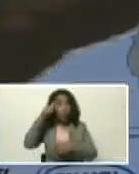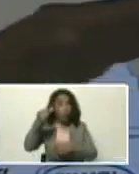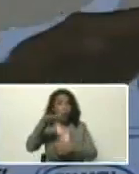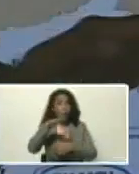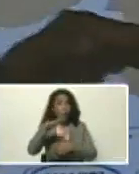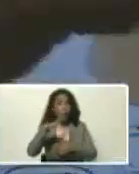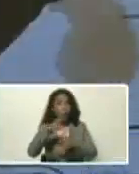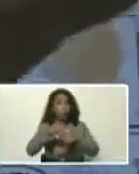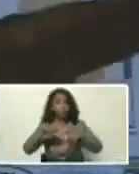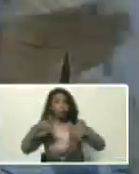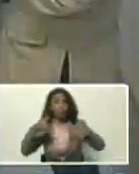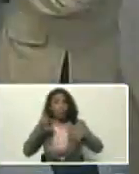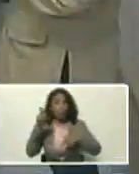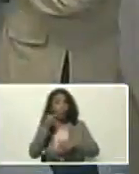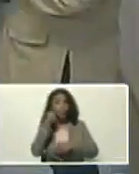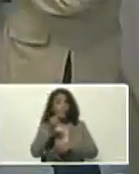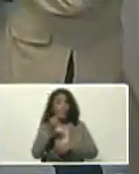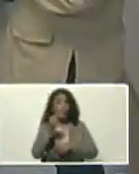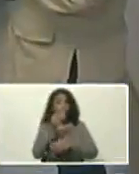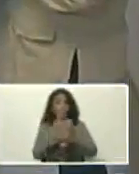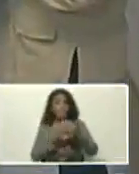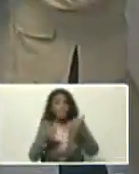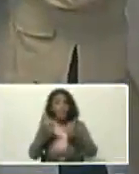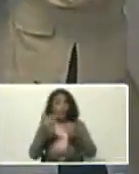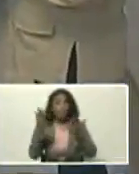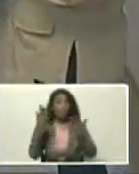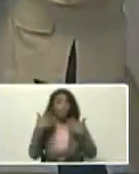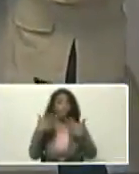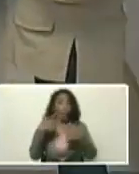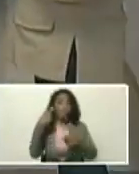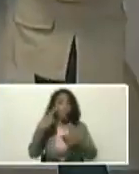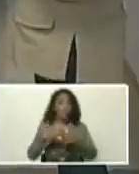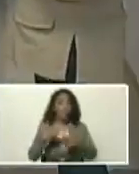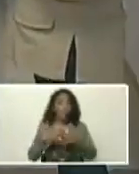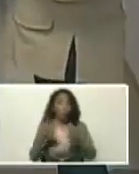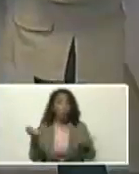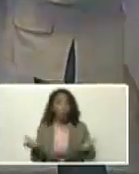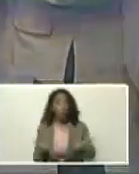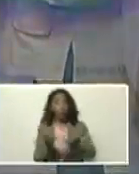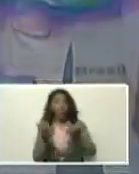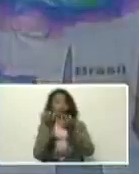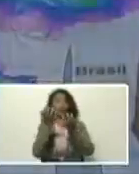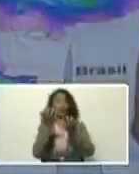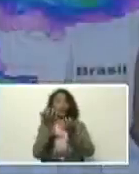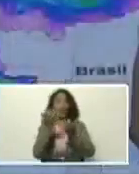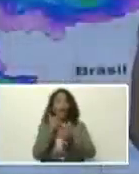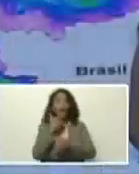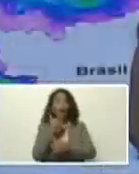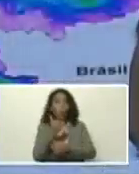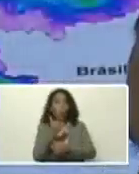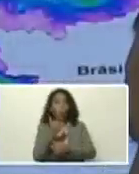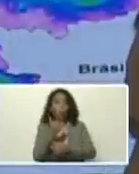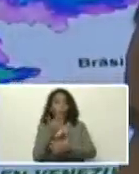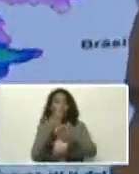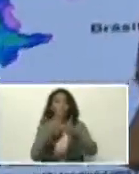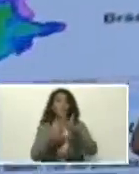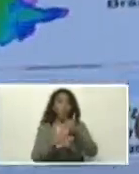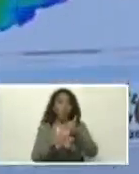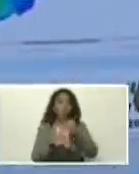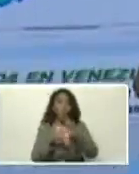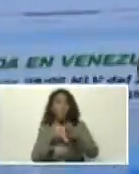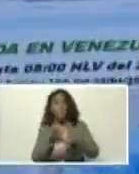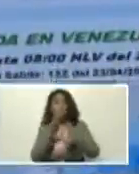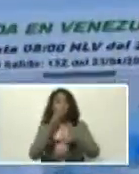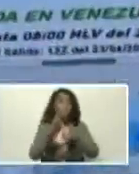y el que usted decía, el de máximas temperaturas, el de riesgo, de incendios forestales, el de precipitación, vamos, un paso